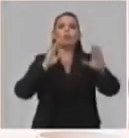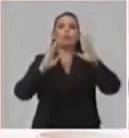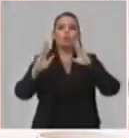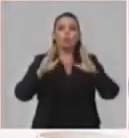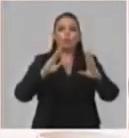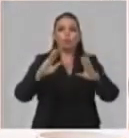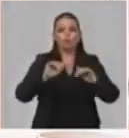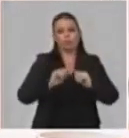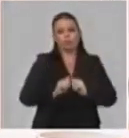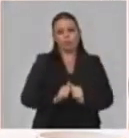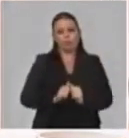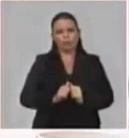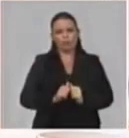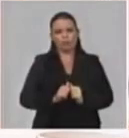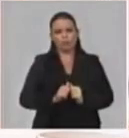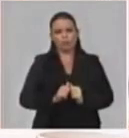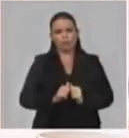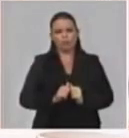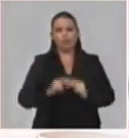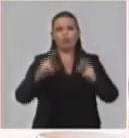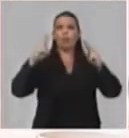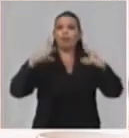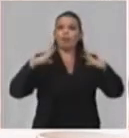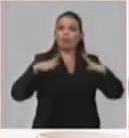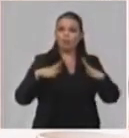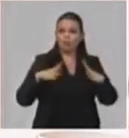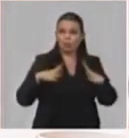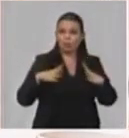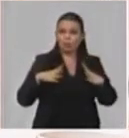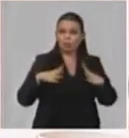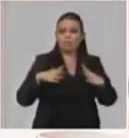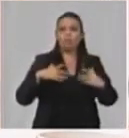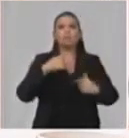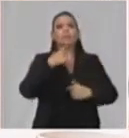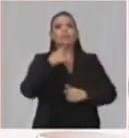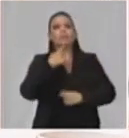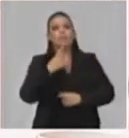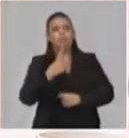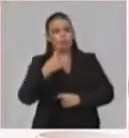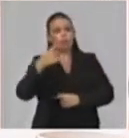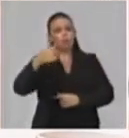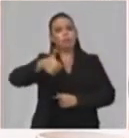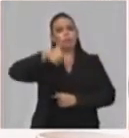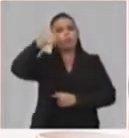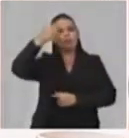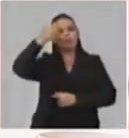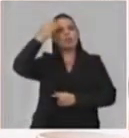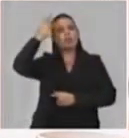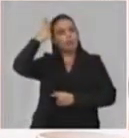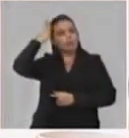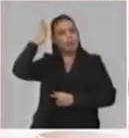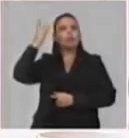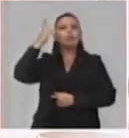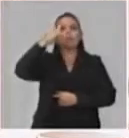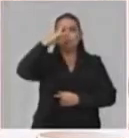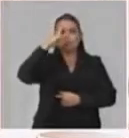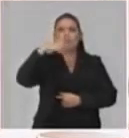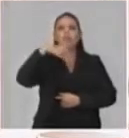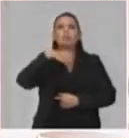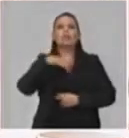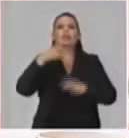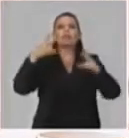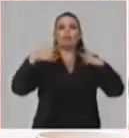relación a las vacaciones nuestro presidente ha indicado que deben ser disfrutadas por estudiantes y trabajadores porque en estos momentos están en las